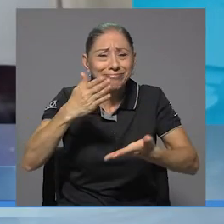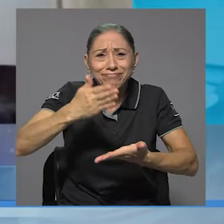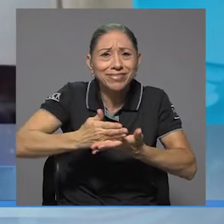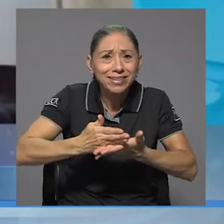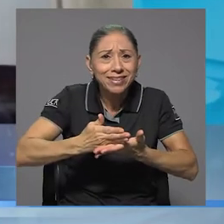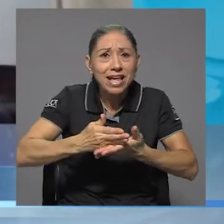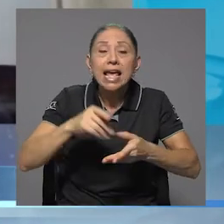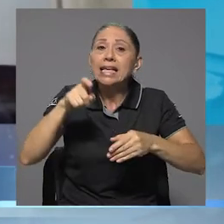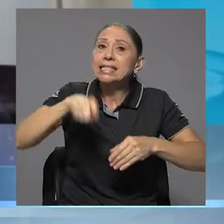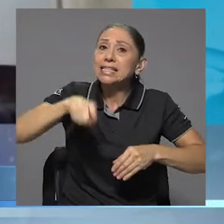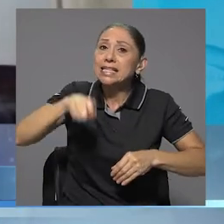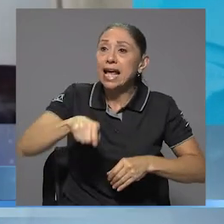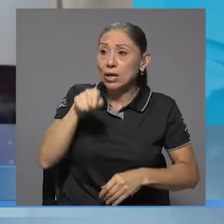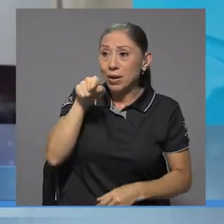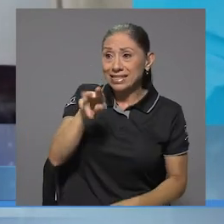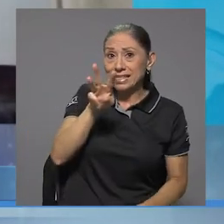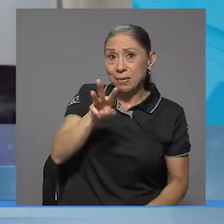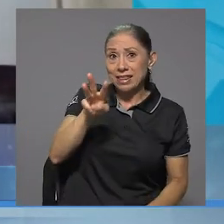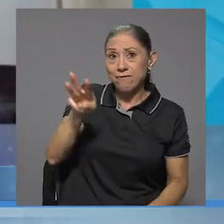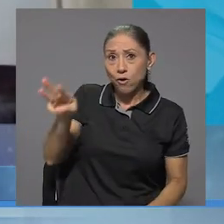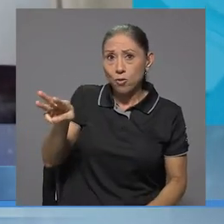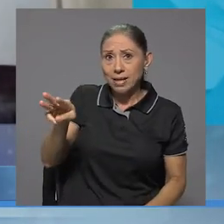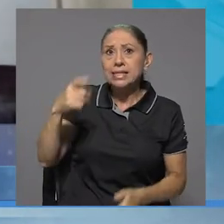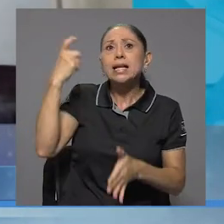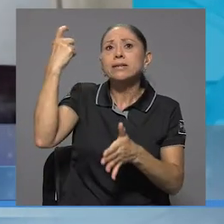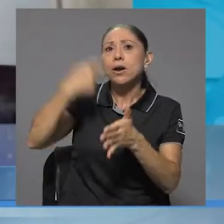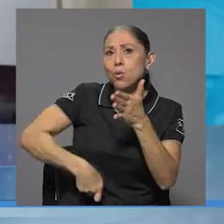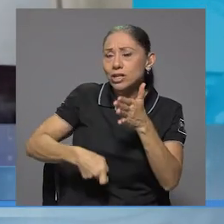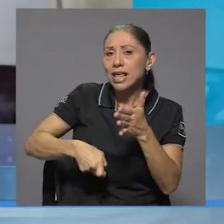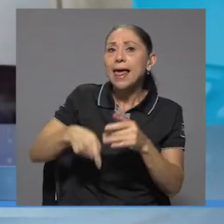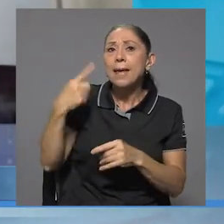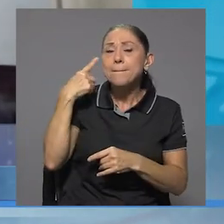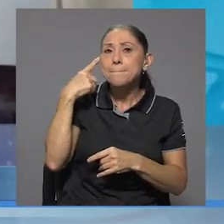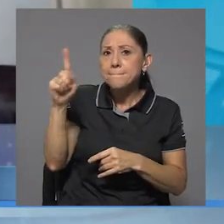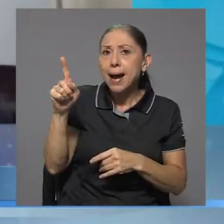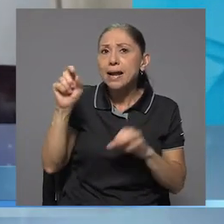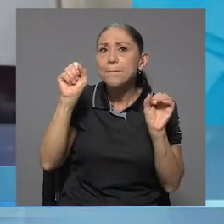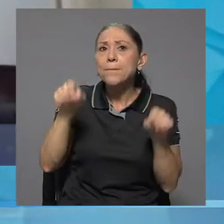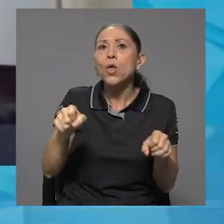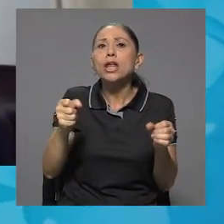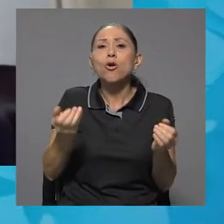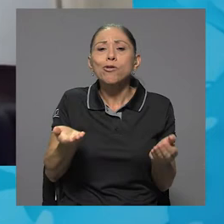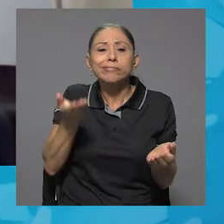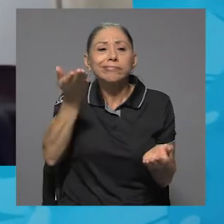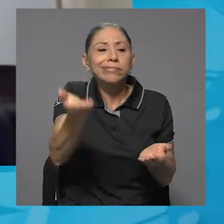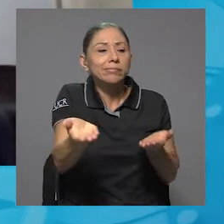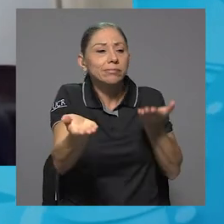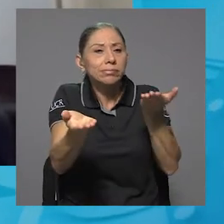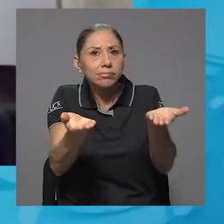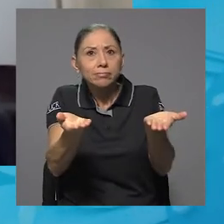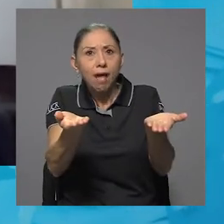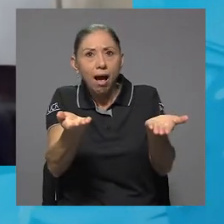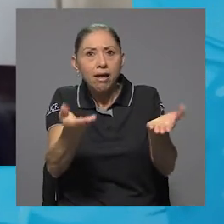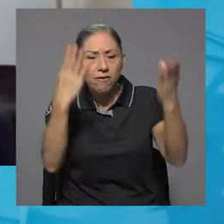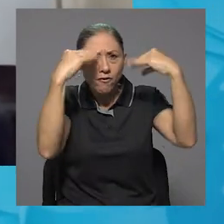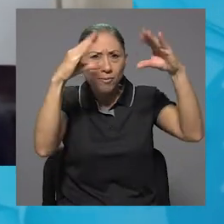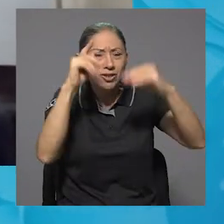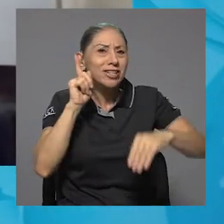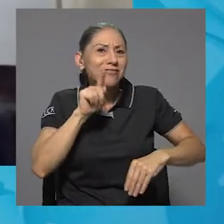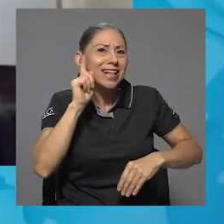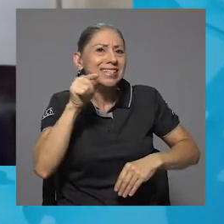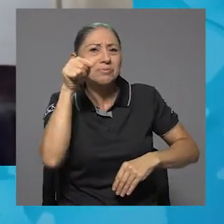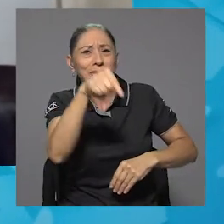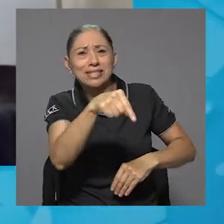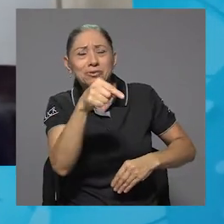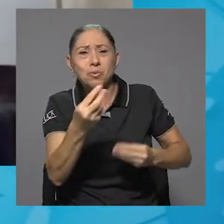tipo de plataformas que tengan la rigurosidad suficiente para contrarrestar esas informaciones falsas, que lamentablemente son